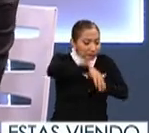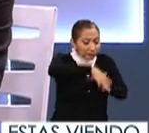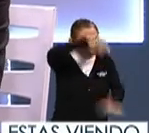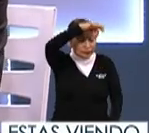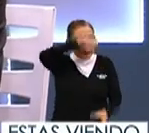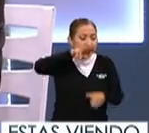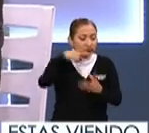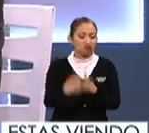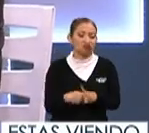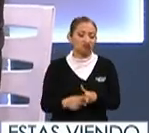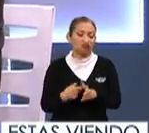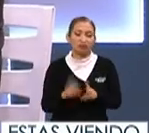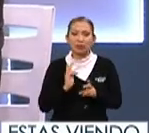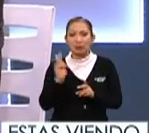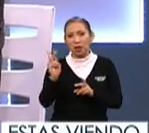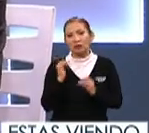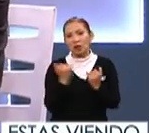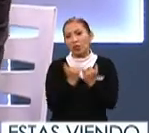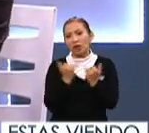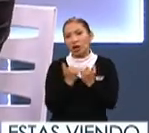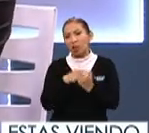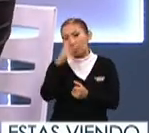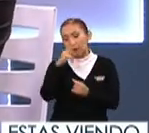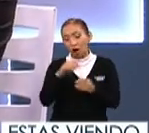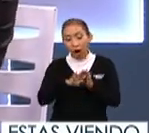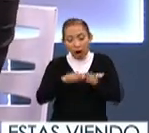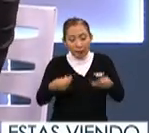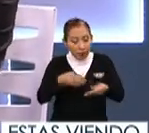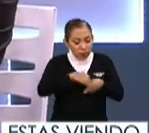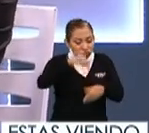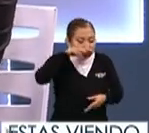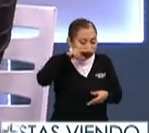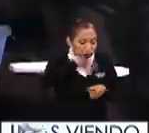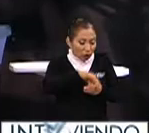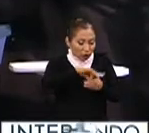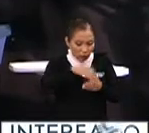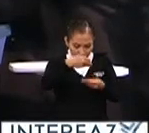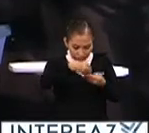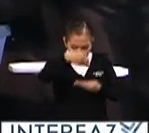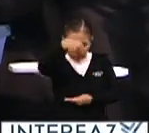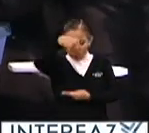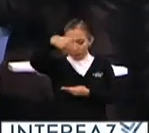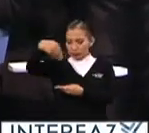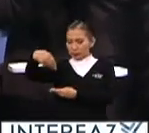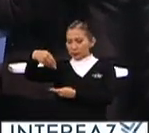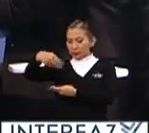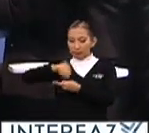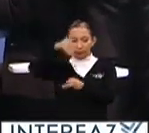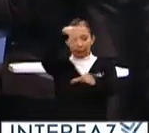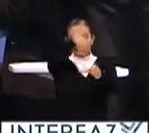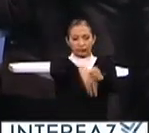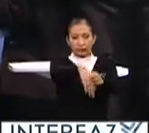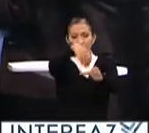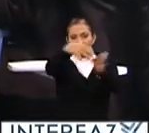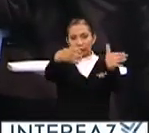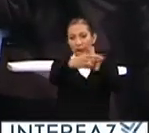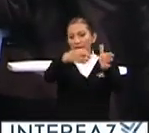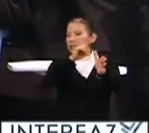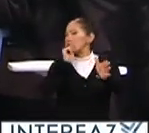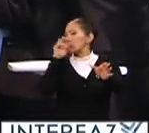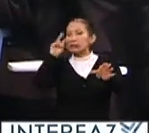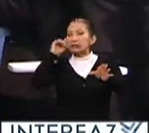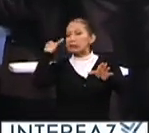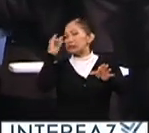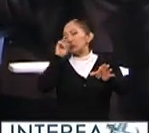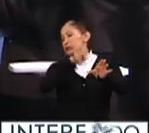y va ser un procedimiento muy similar al que hacemos en territorio nacional. Se abre el voto, se extrae el voto del sobre, y se deposita en la urna sin ver todavía el